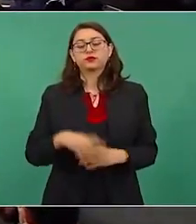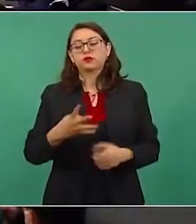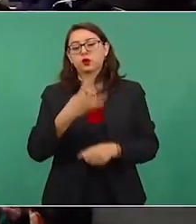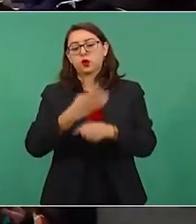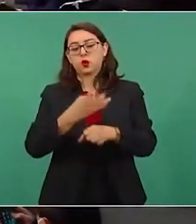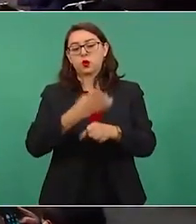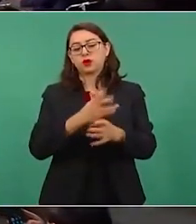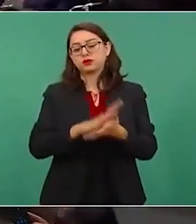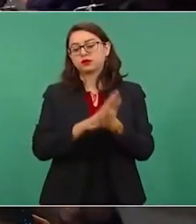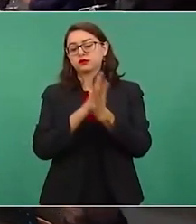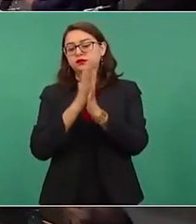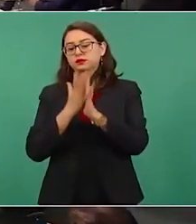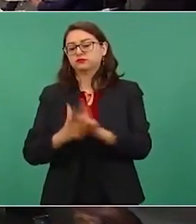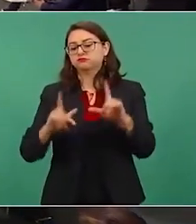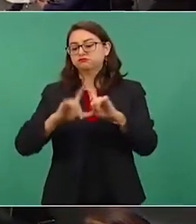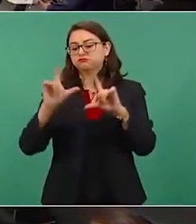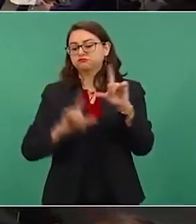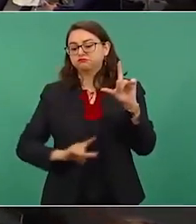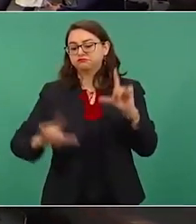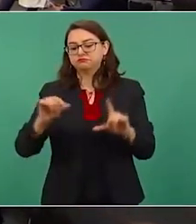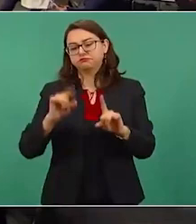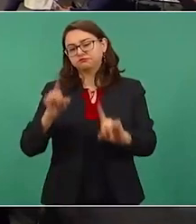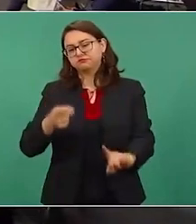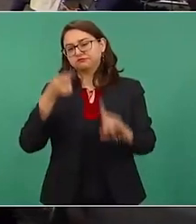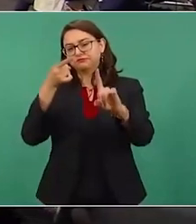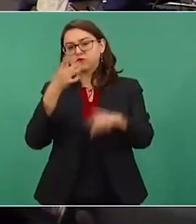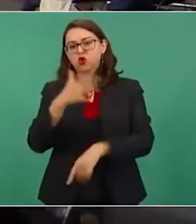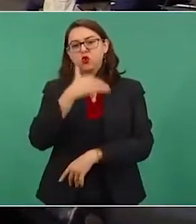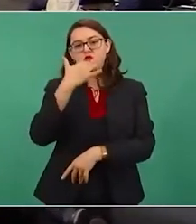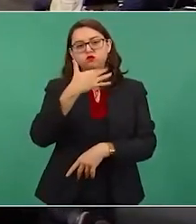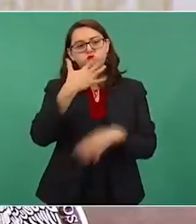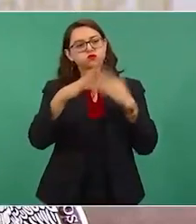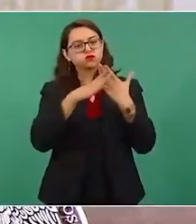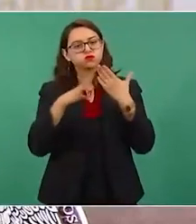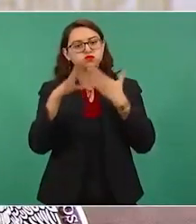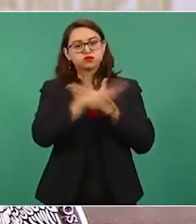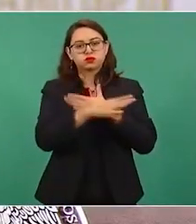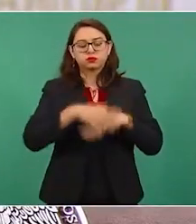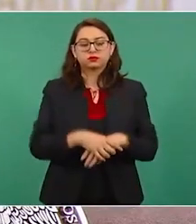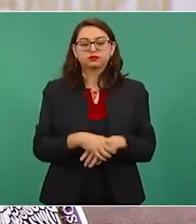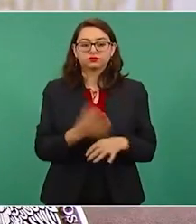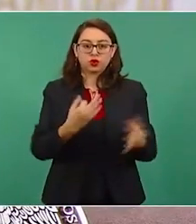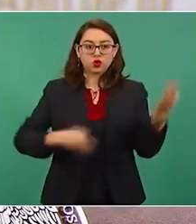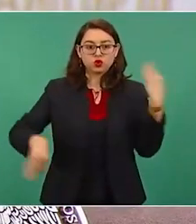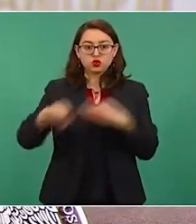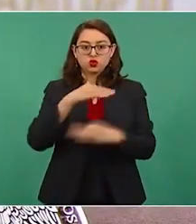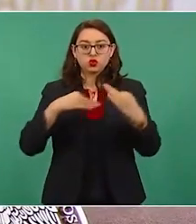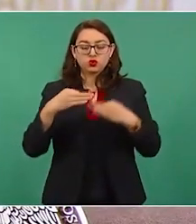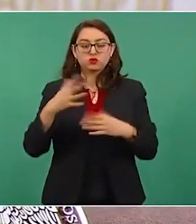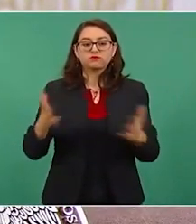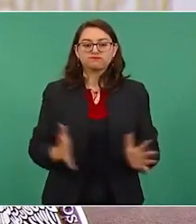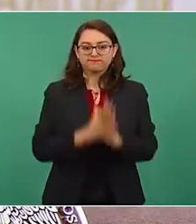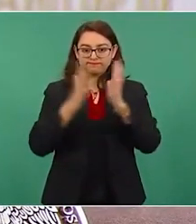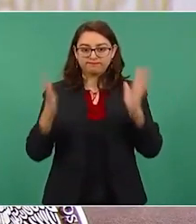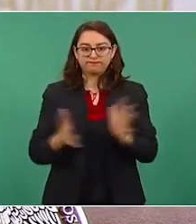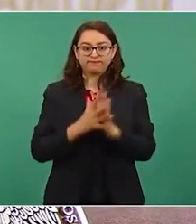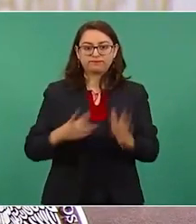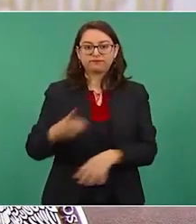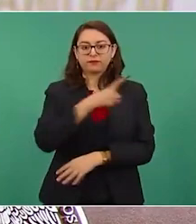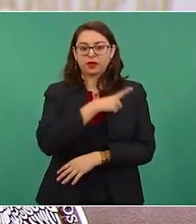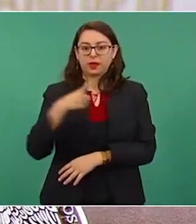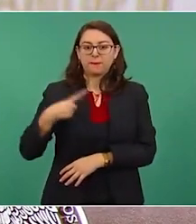Transformación de la Vida Pública del país. Y en esa tarea tienen que participar todos los sectores, pero sobre todo